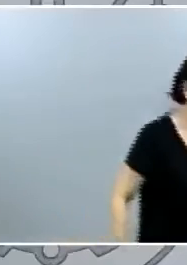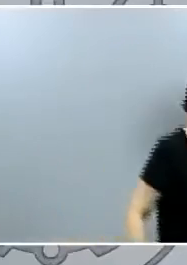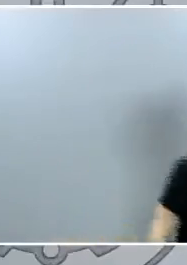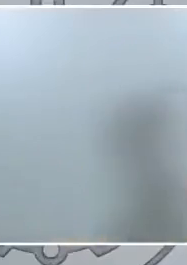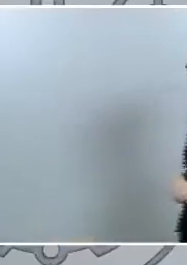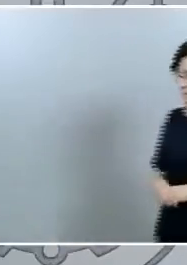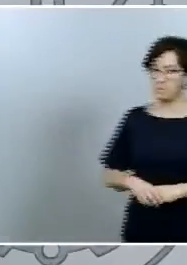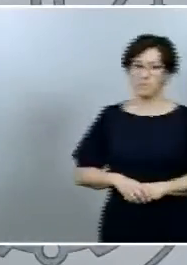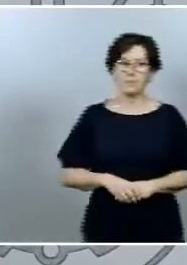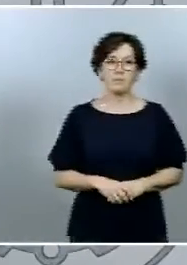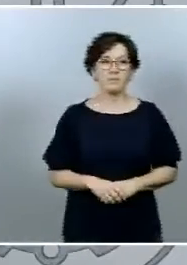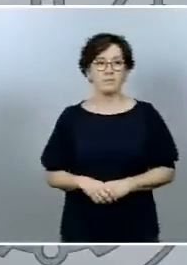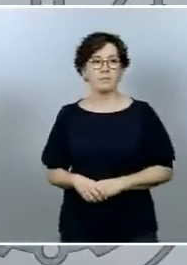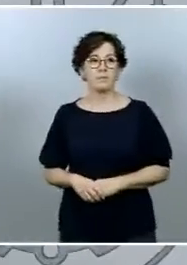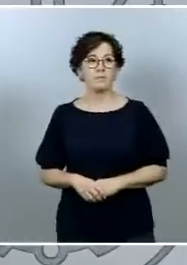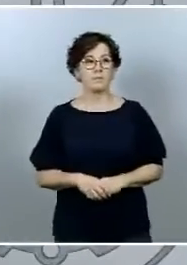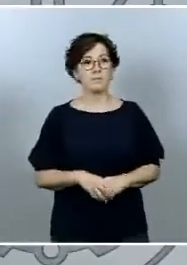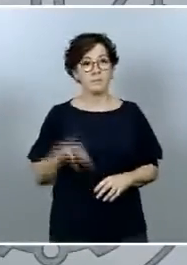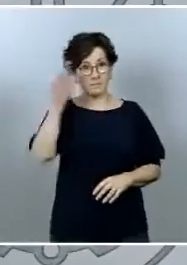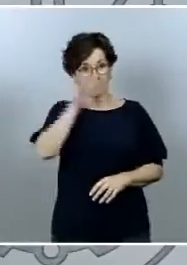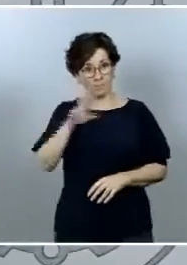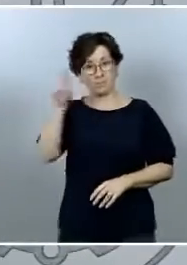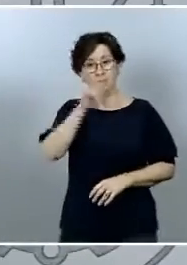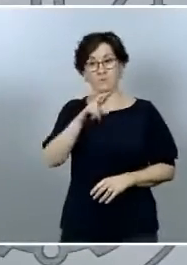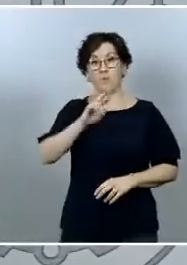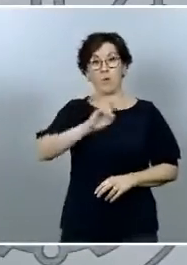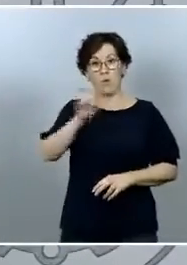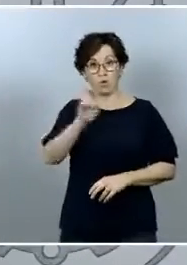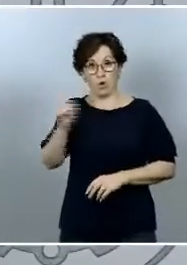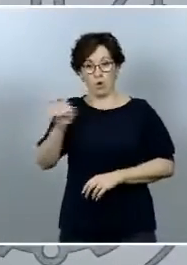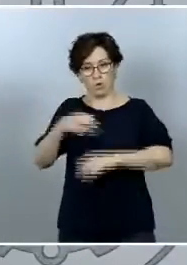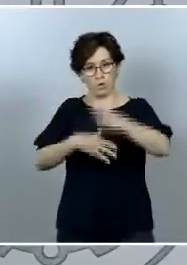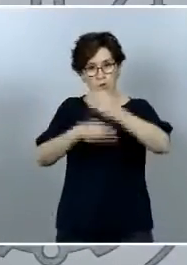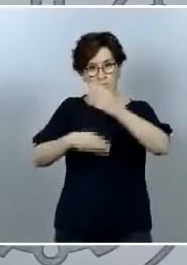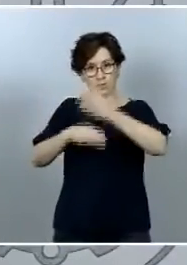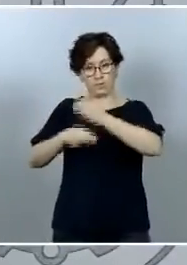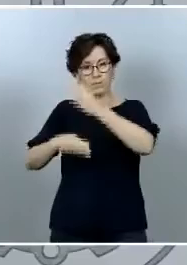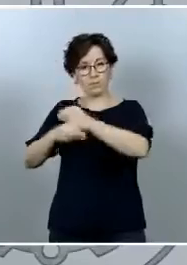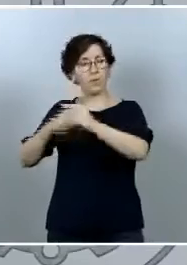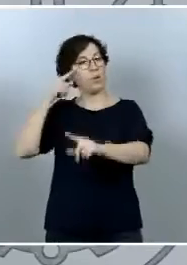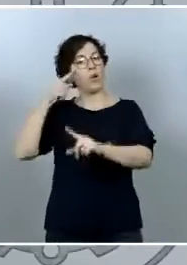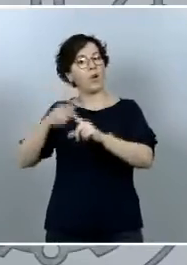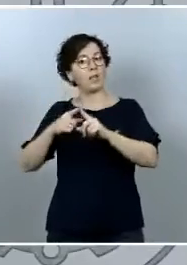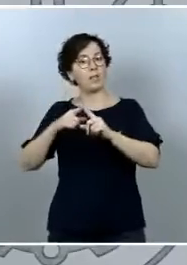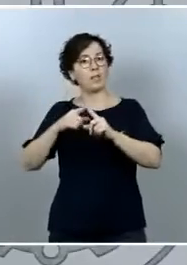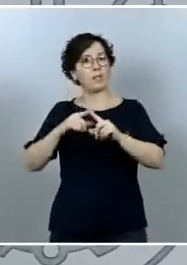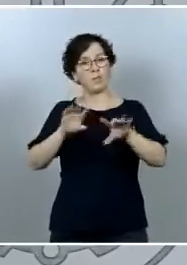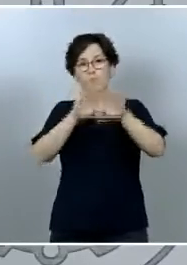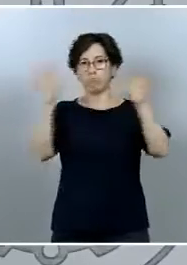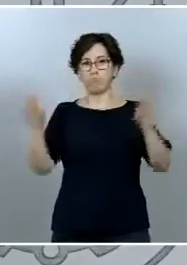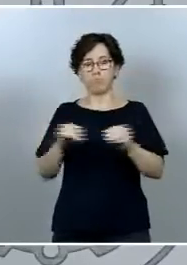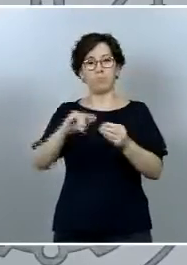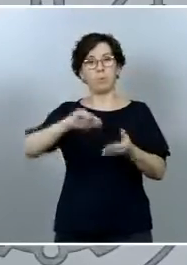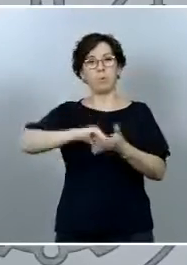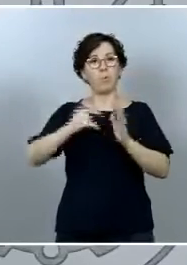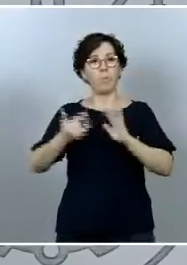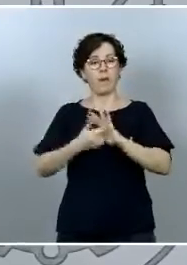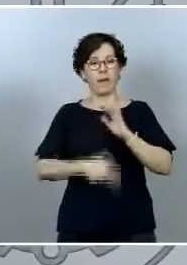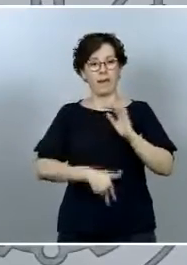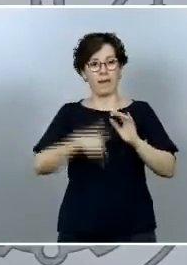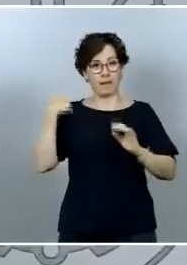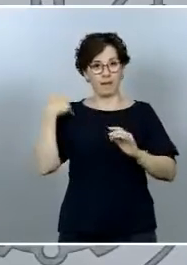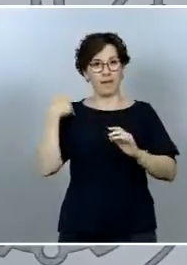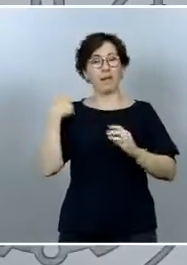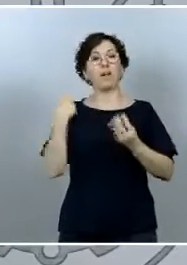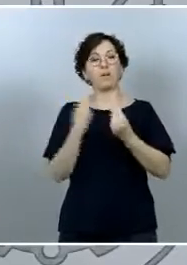otros paquetes los que completarán esto hasta hacer un plan global también de la mano del diálogo social